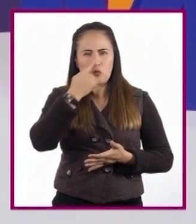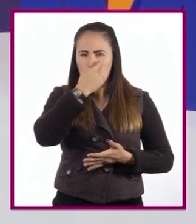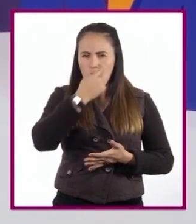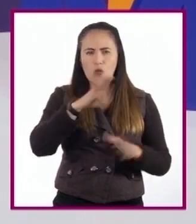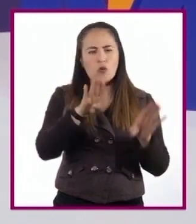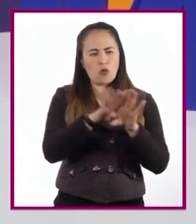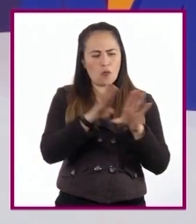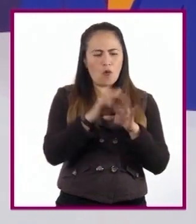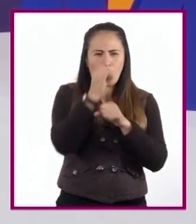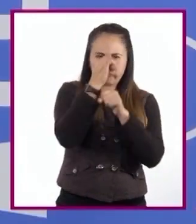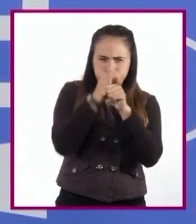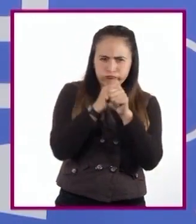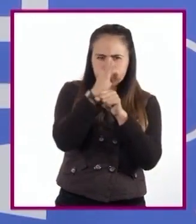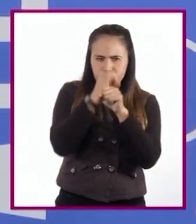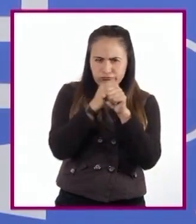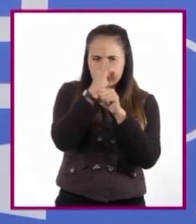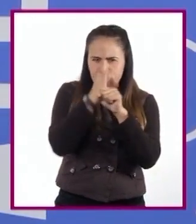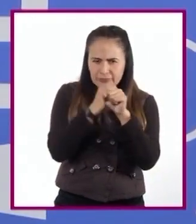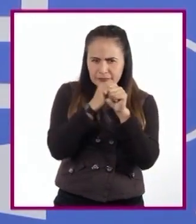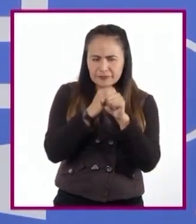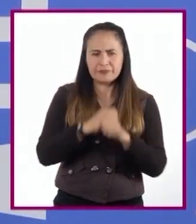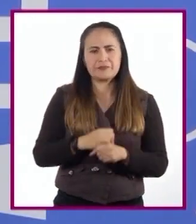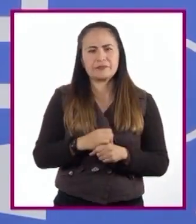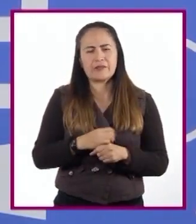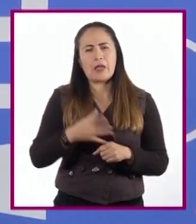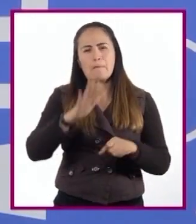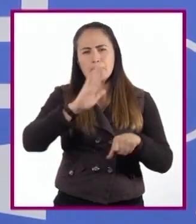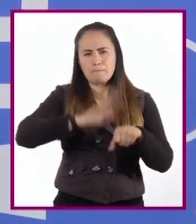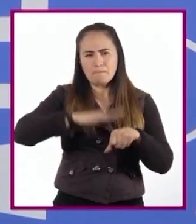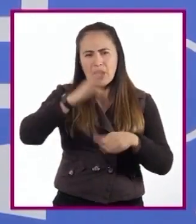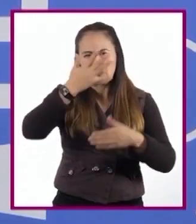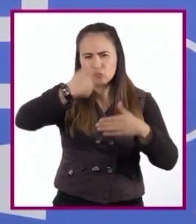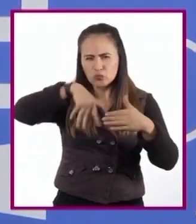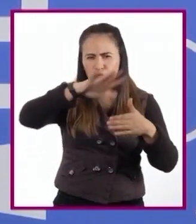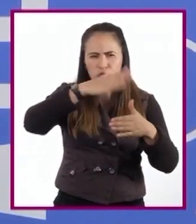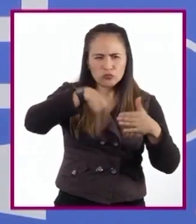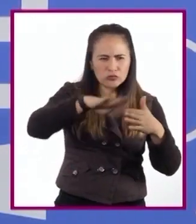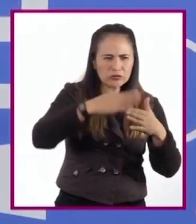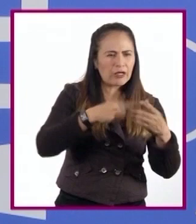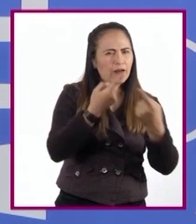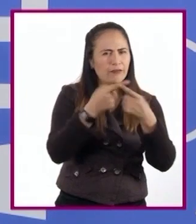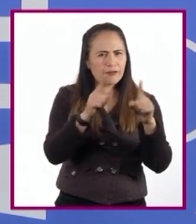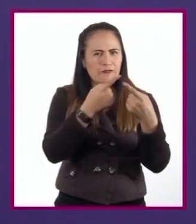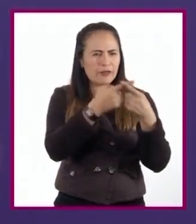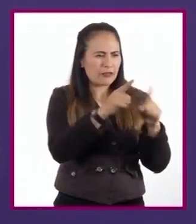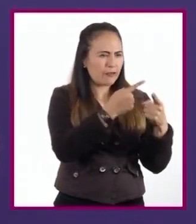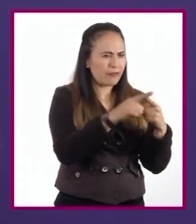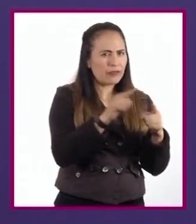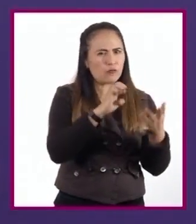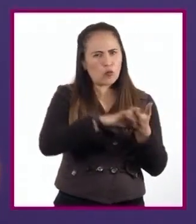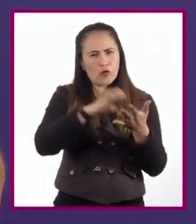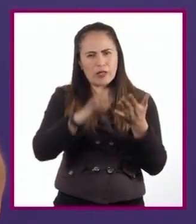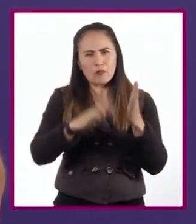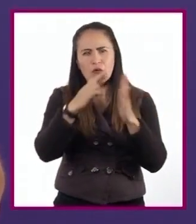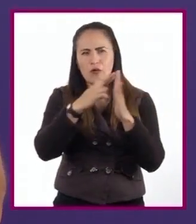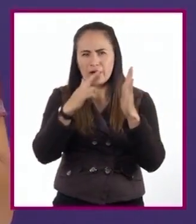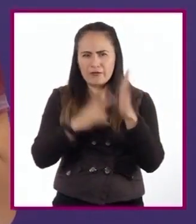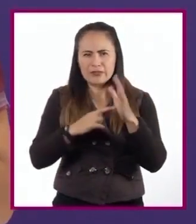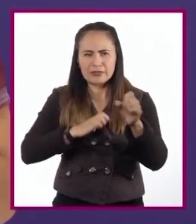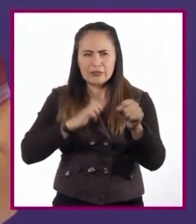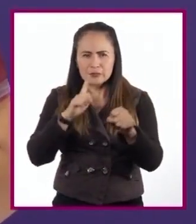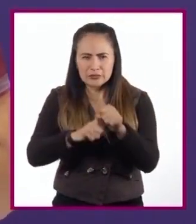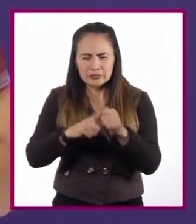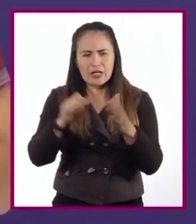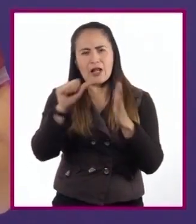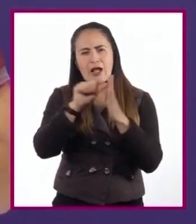la investigación. Es decir, indagar sobre el tema en fuentes diversas como, por ejemplo, revistas especializadas,